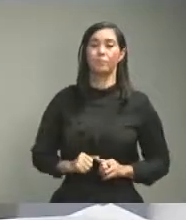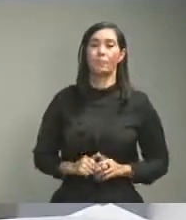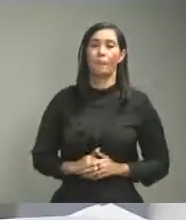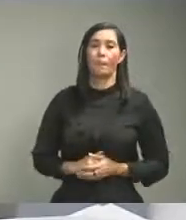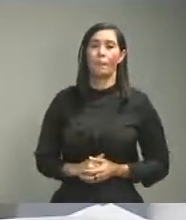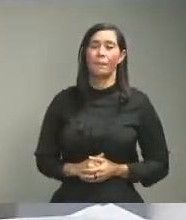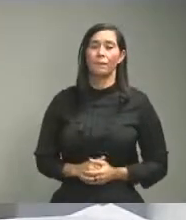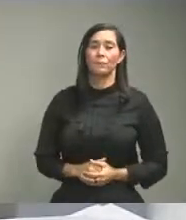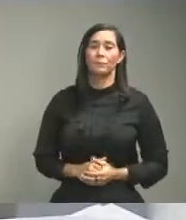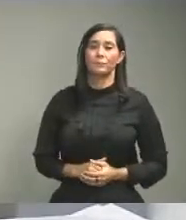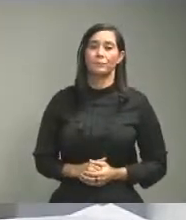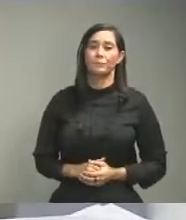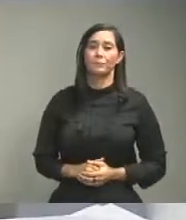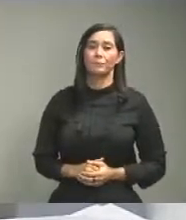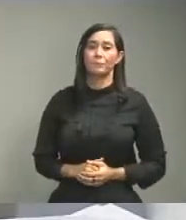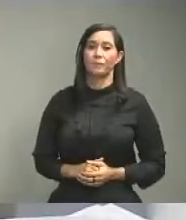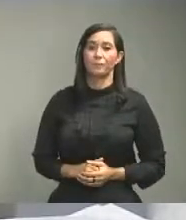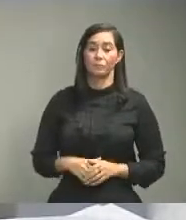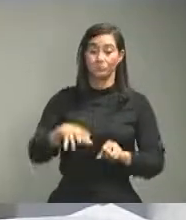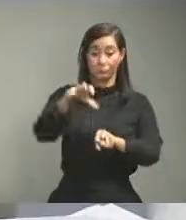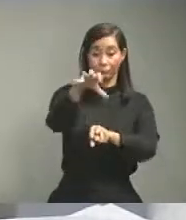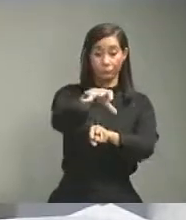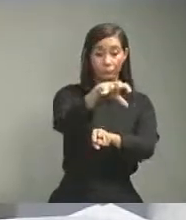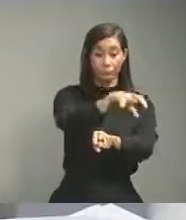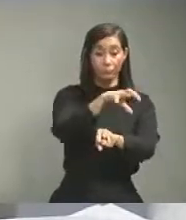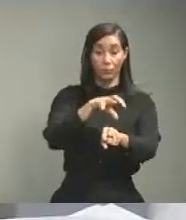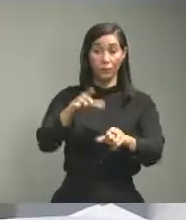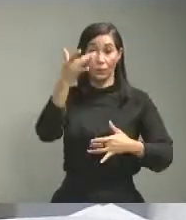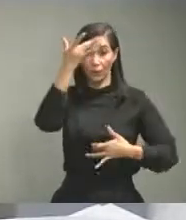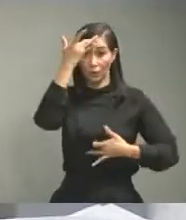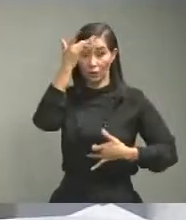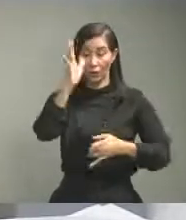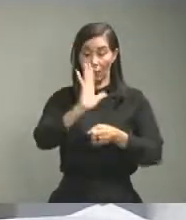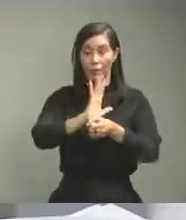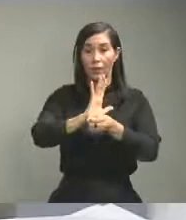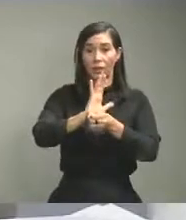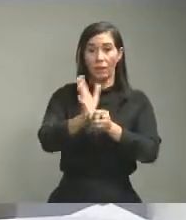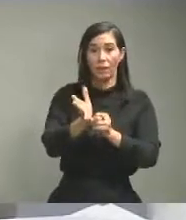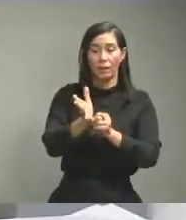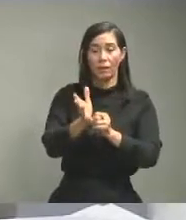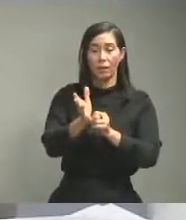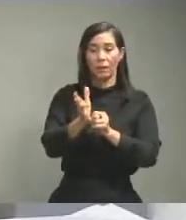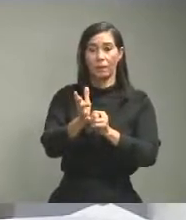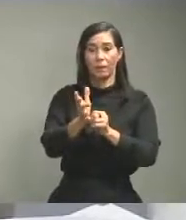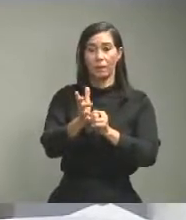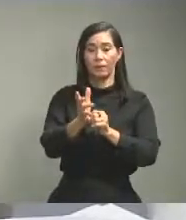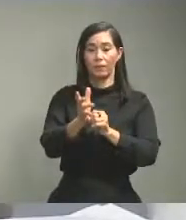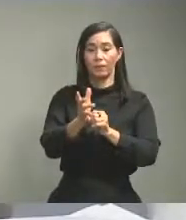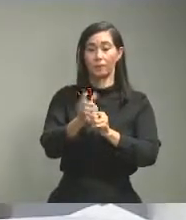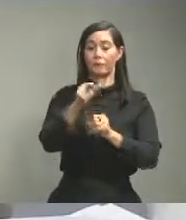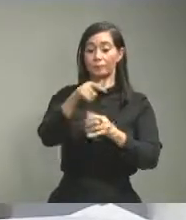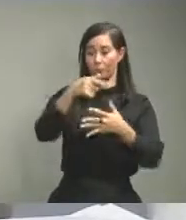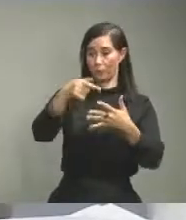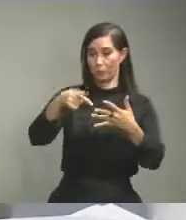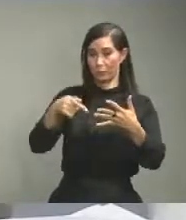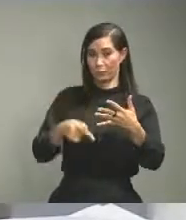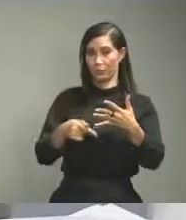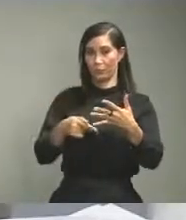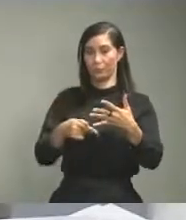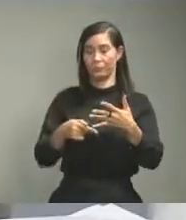La distribución de los casos es o fue la siguiente